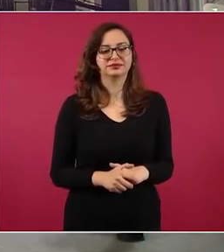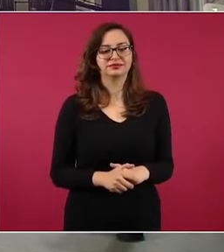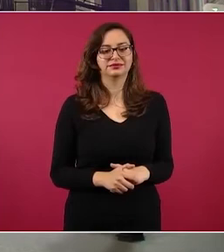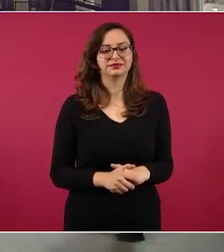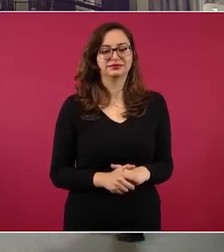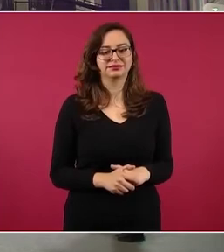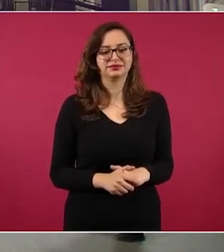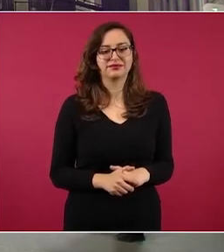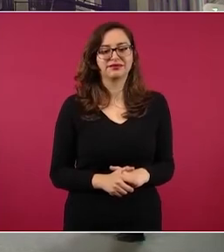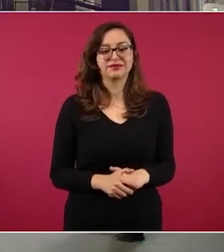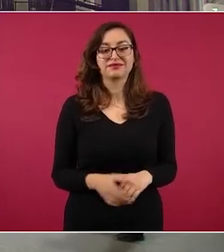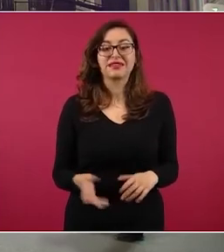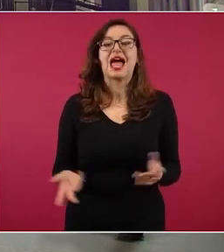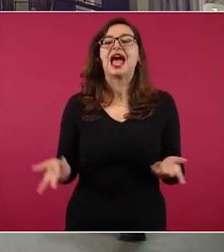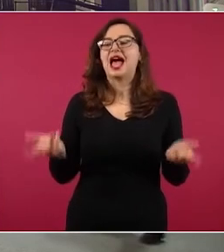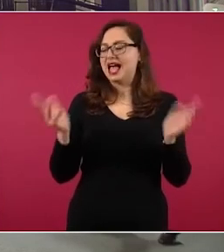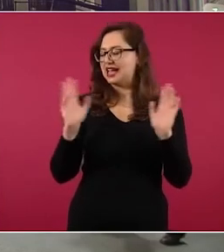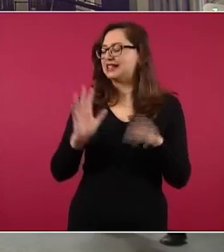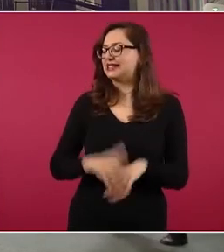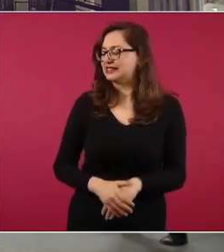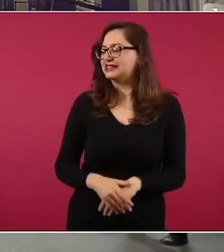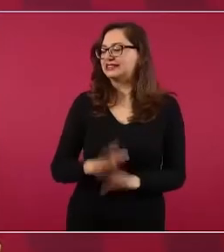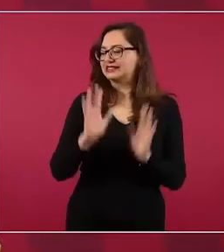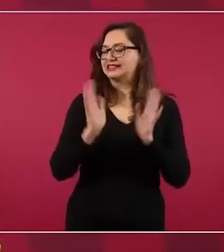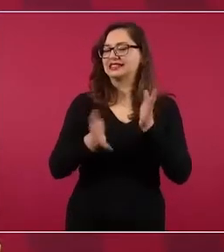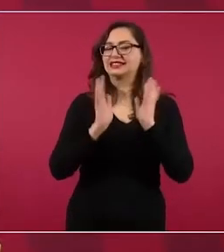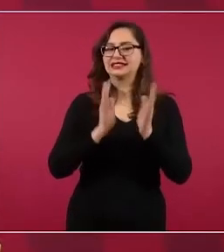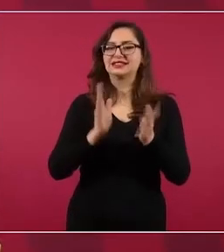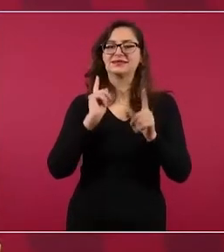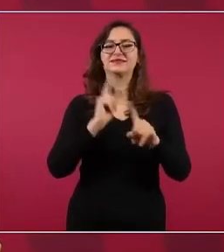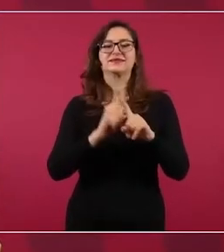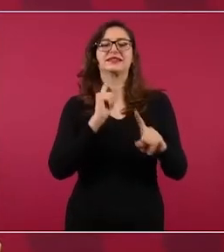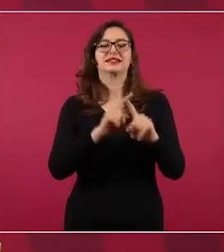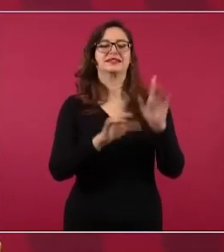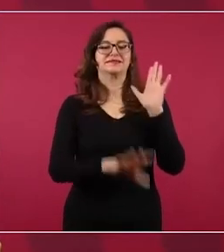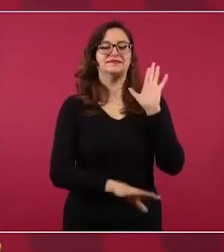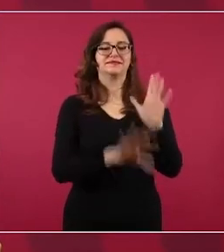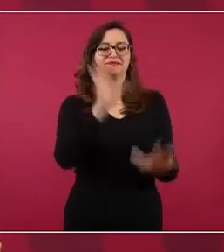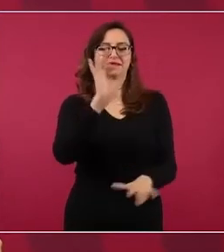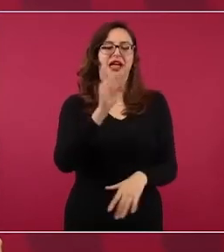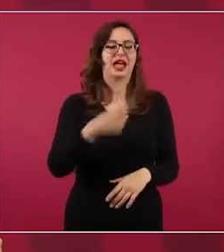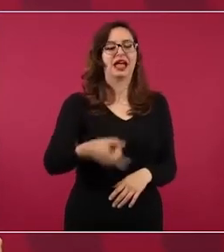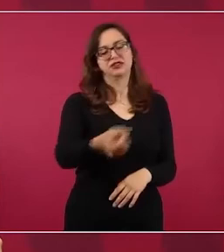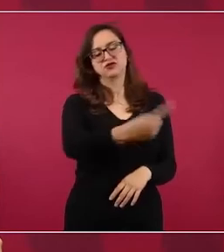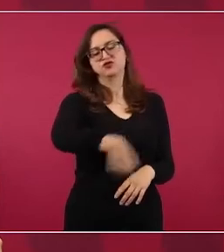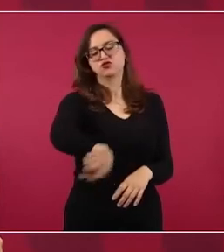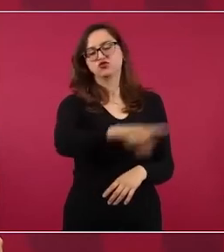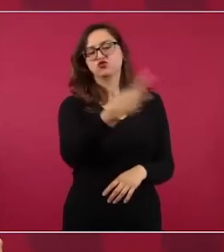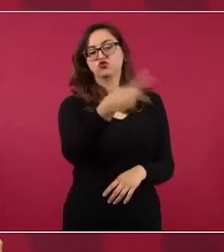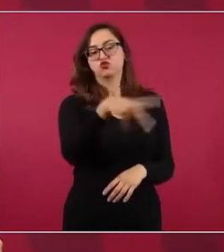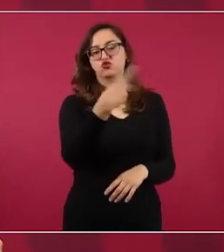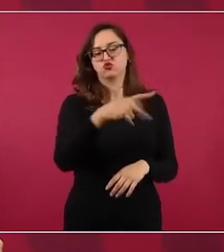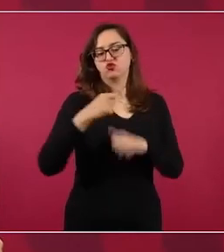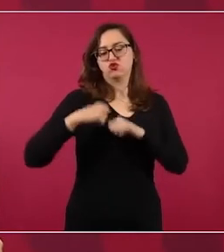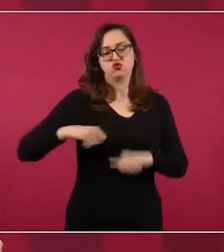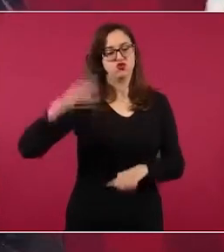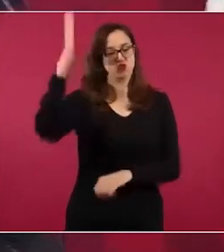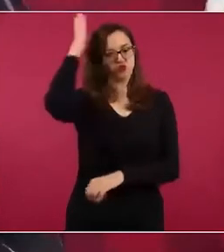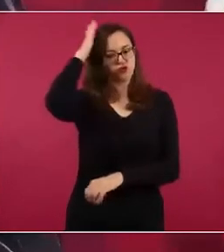Ah, ¿de quiénes van a...? Sí, tienen que ser los... Porque ahí,